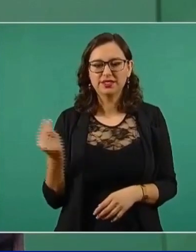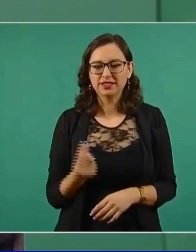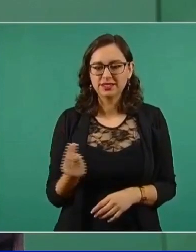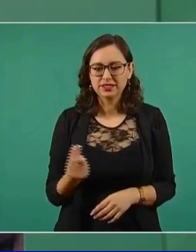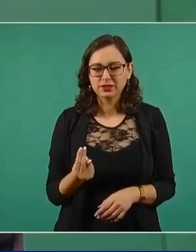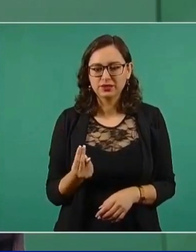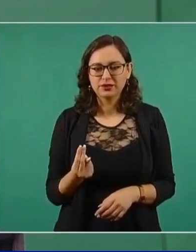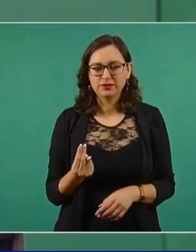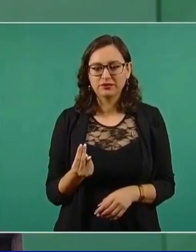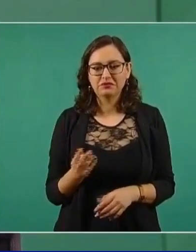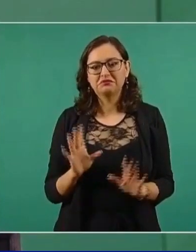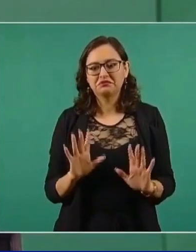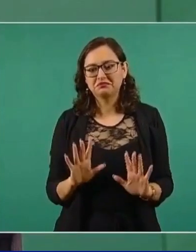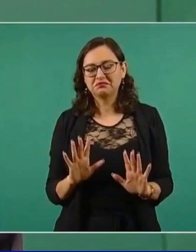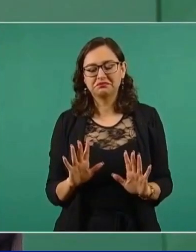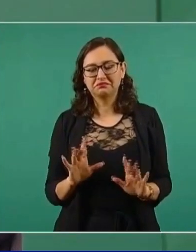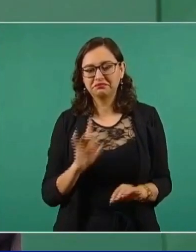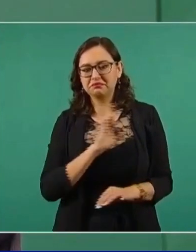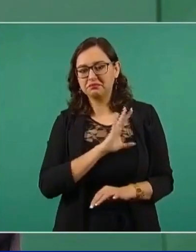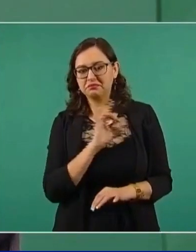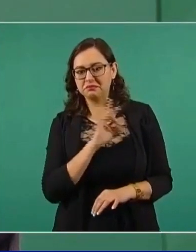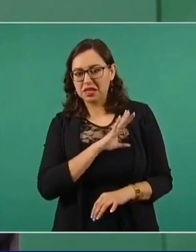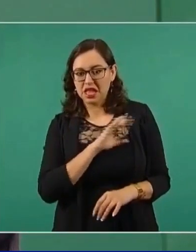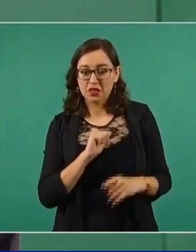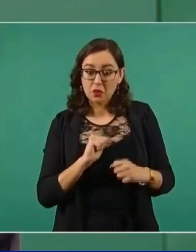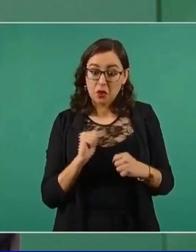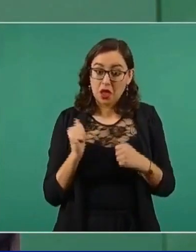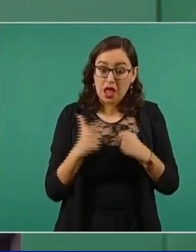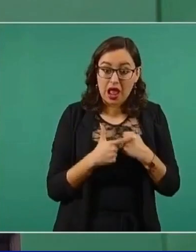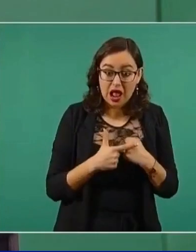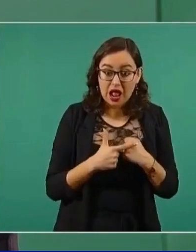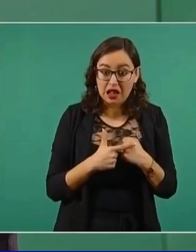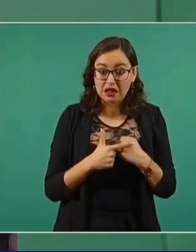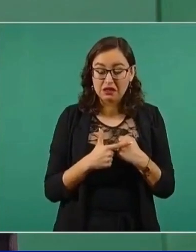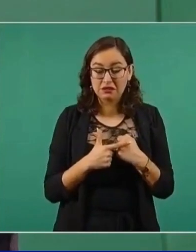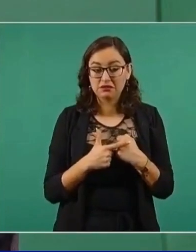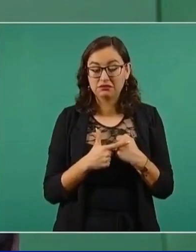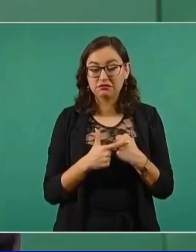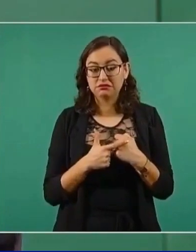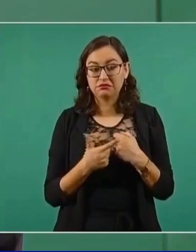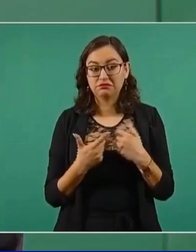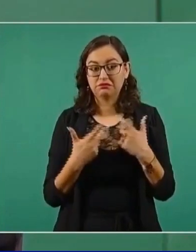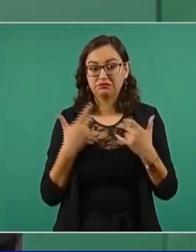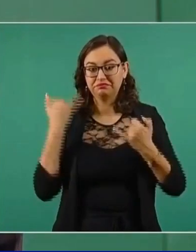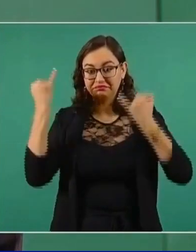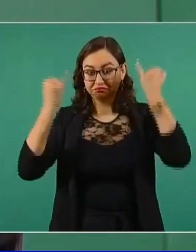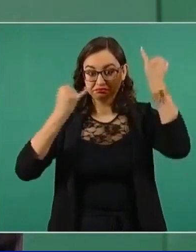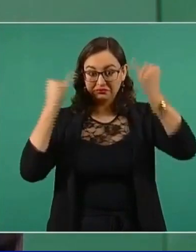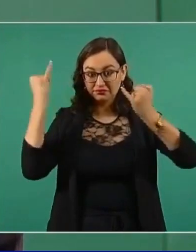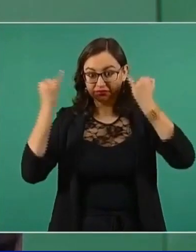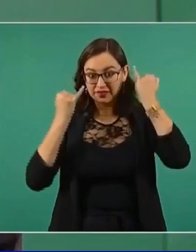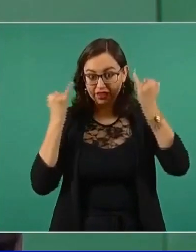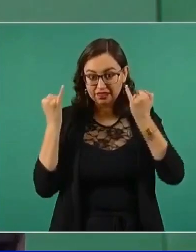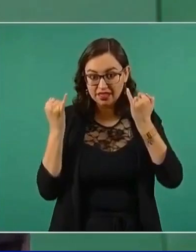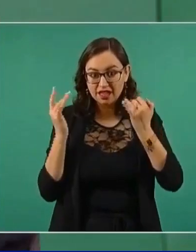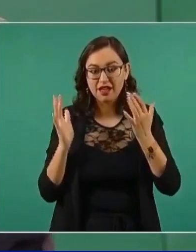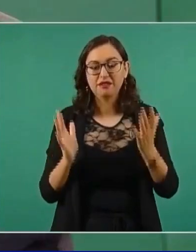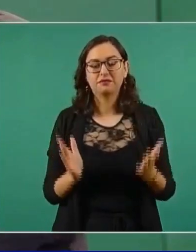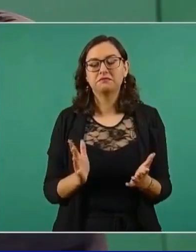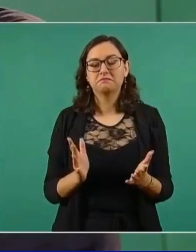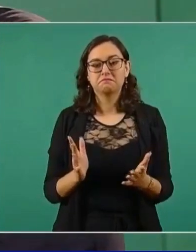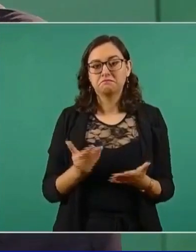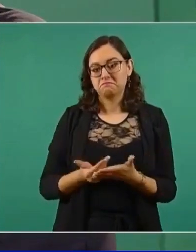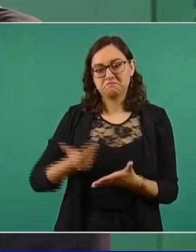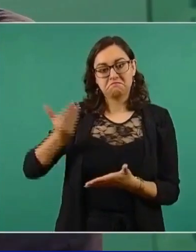o por algún temor a alguna reacción, yo